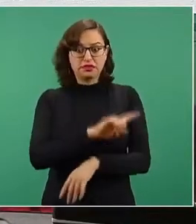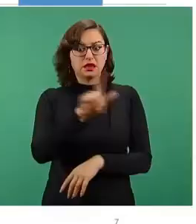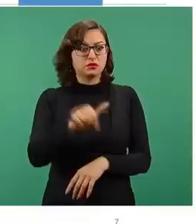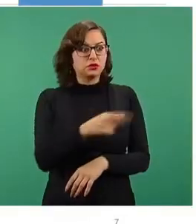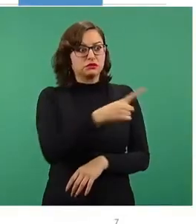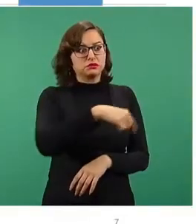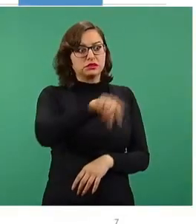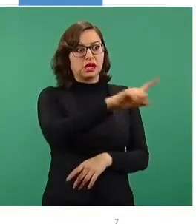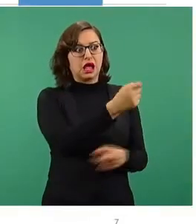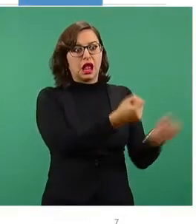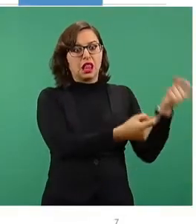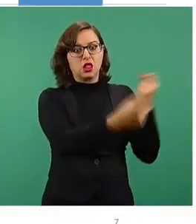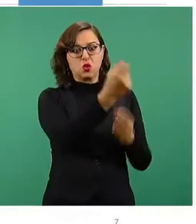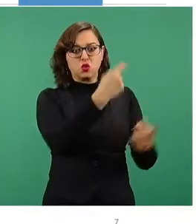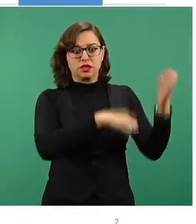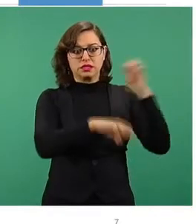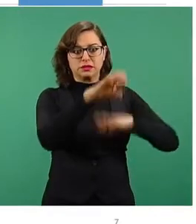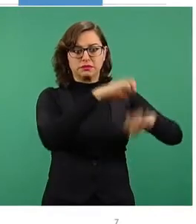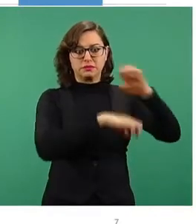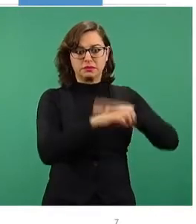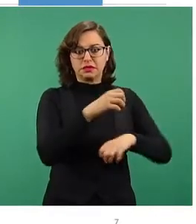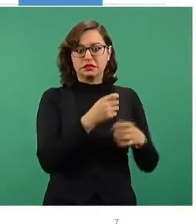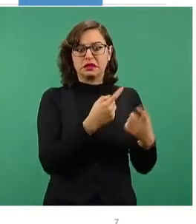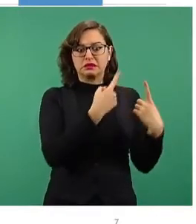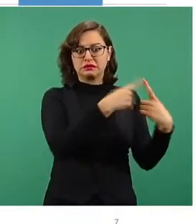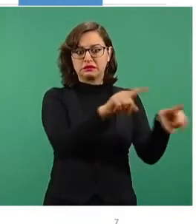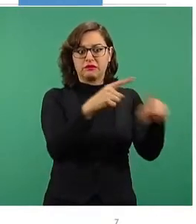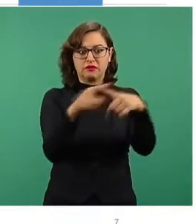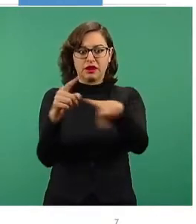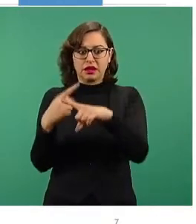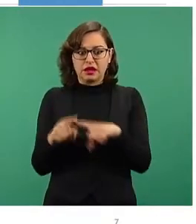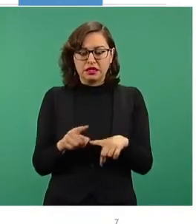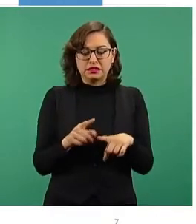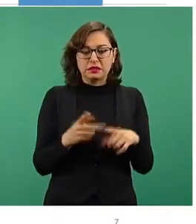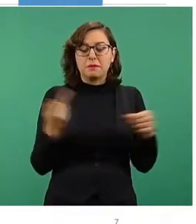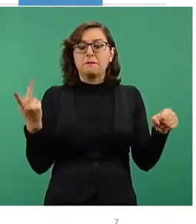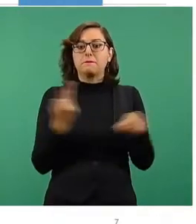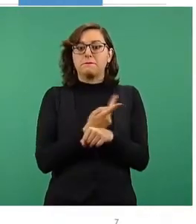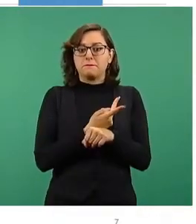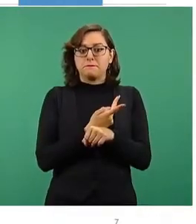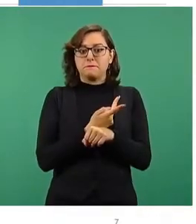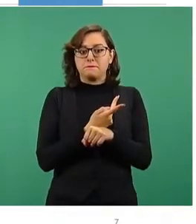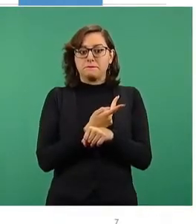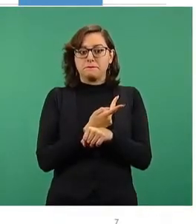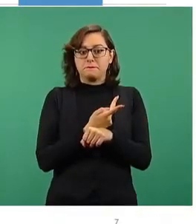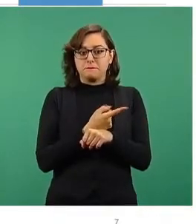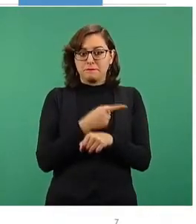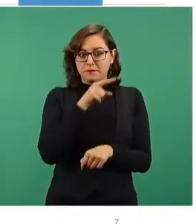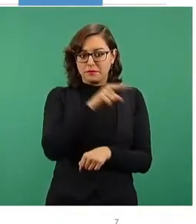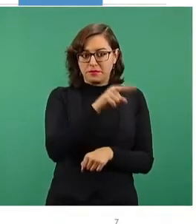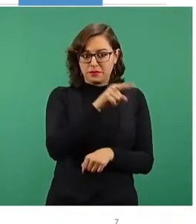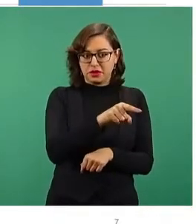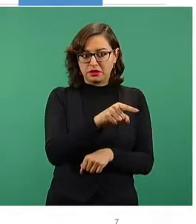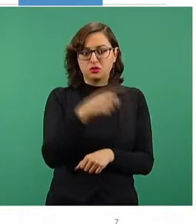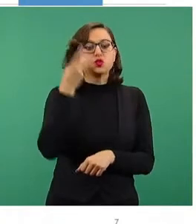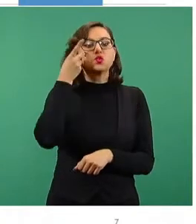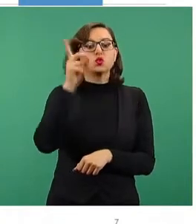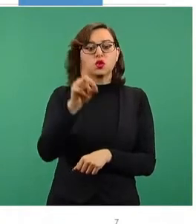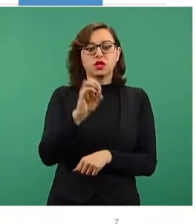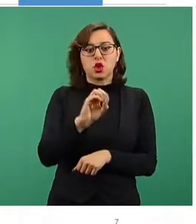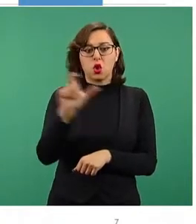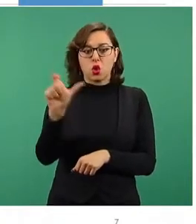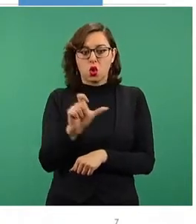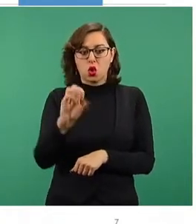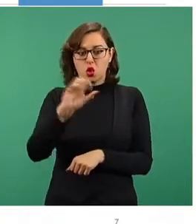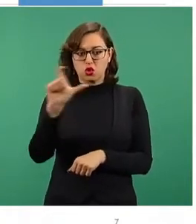las empresas, en este caso la empresa que poseo tiene como propiedad a los OXXOs, que es